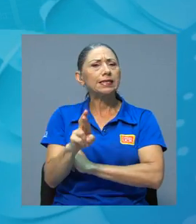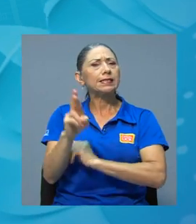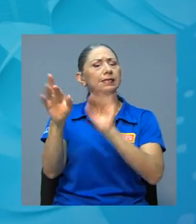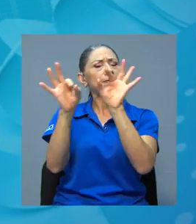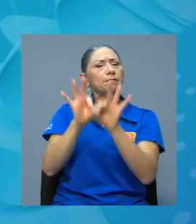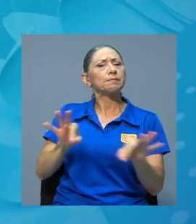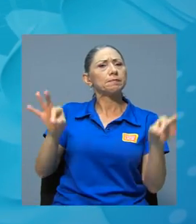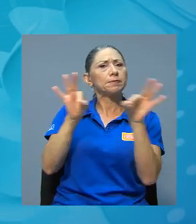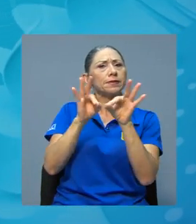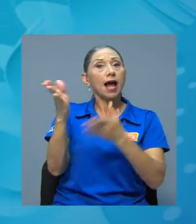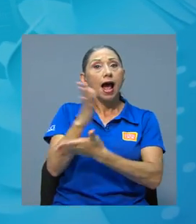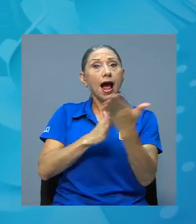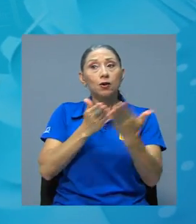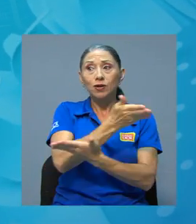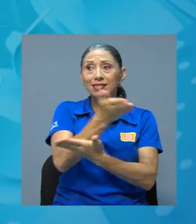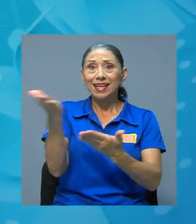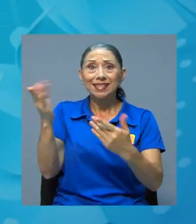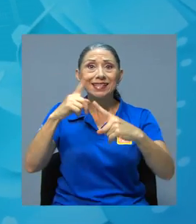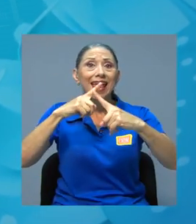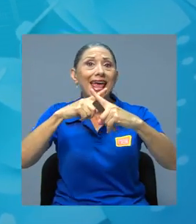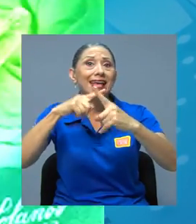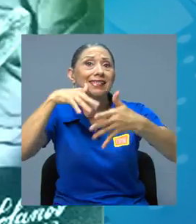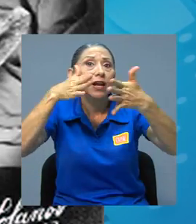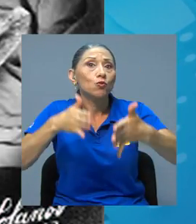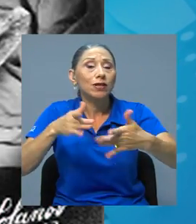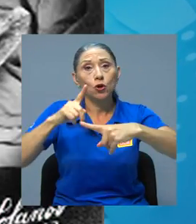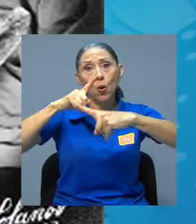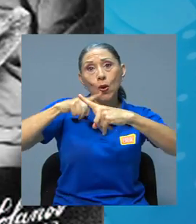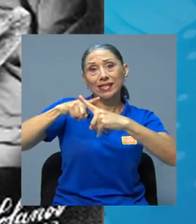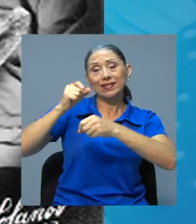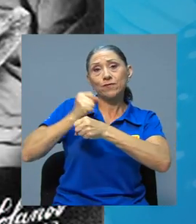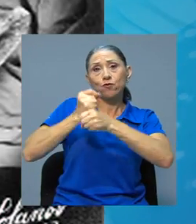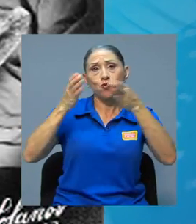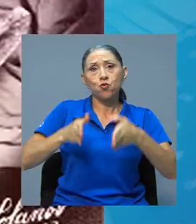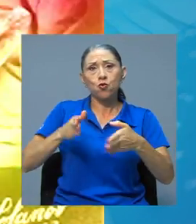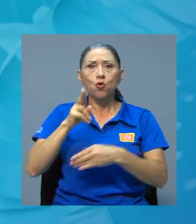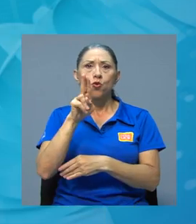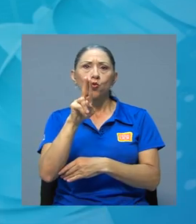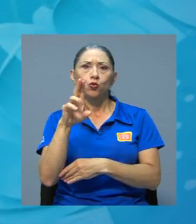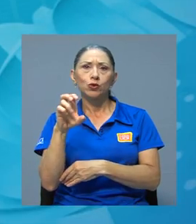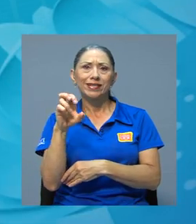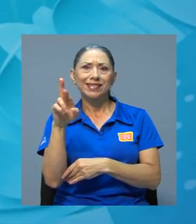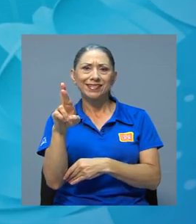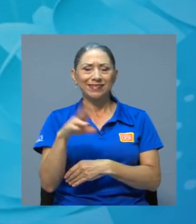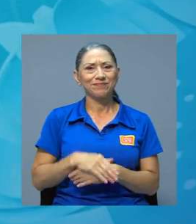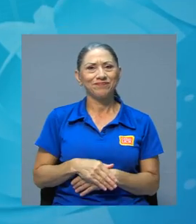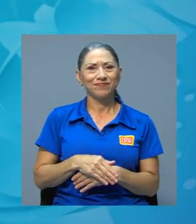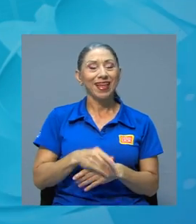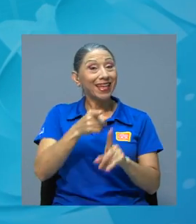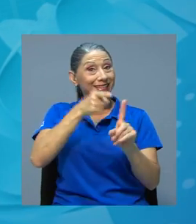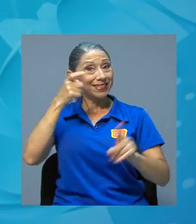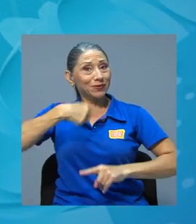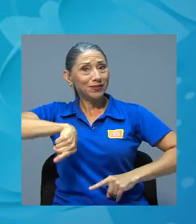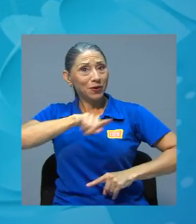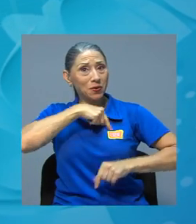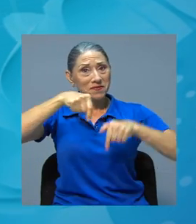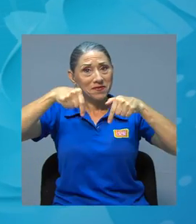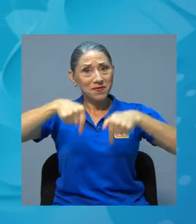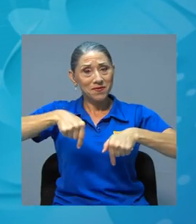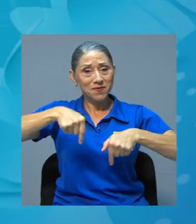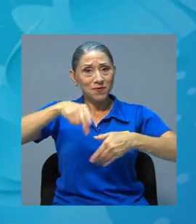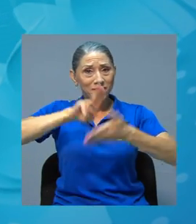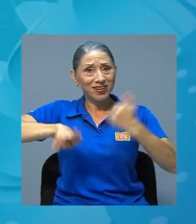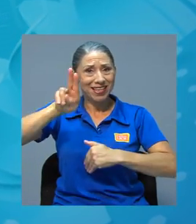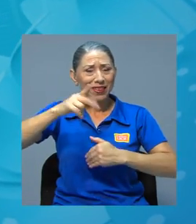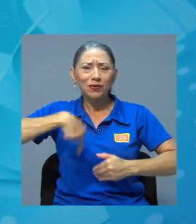costarricenses, algunas de ellas exalumnas o exfuncionarias de la Universidad de Costa Rica. Desde nuestra universidad